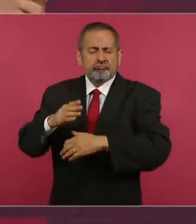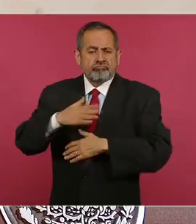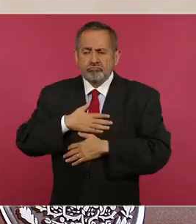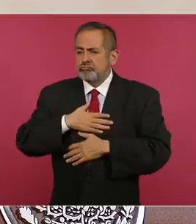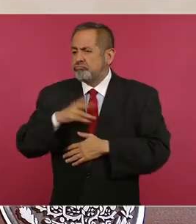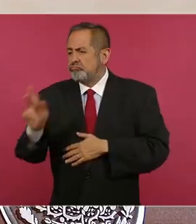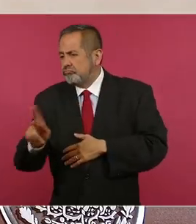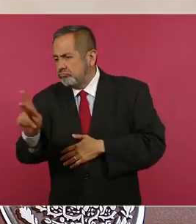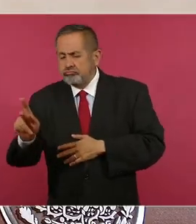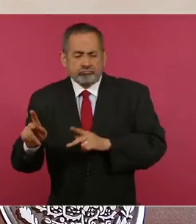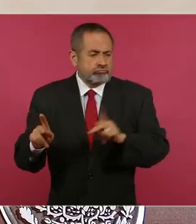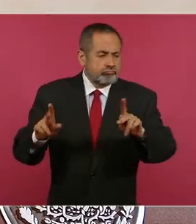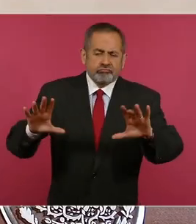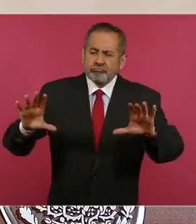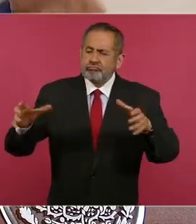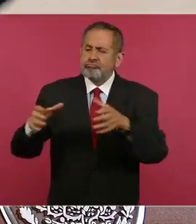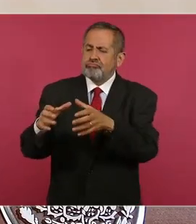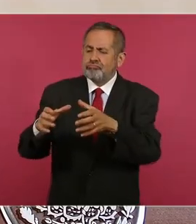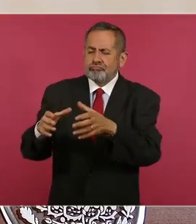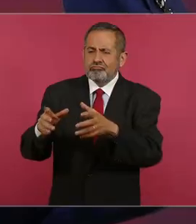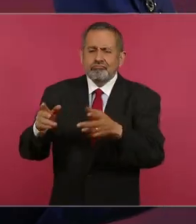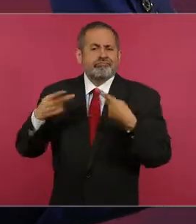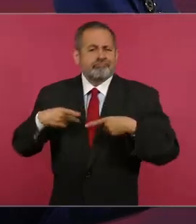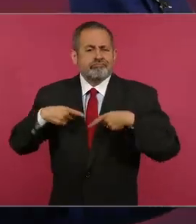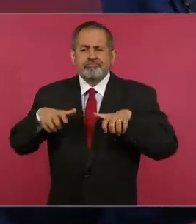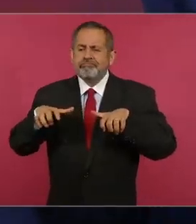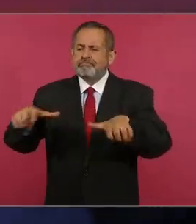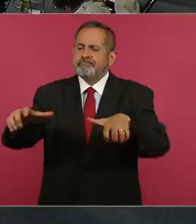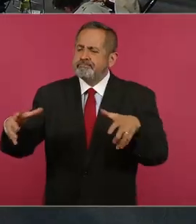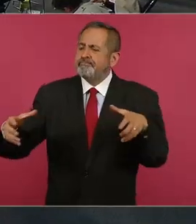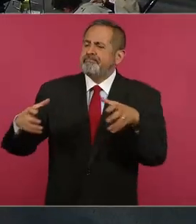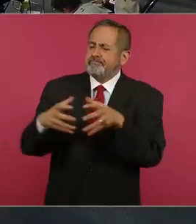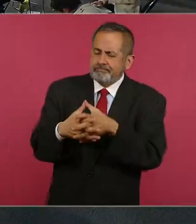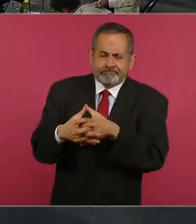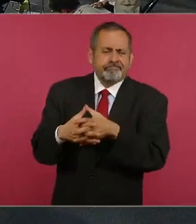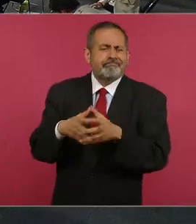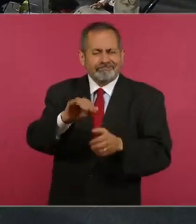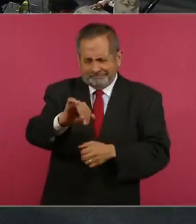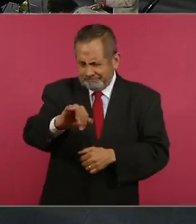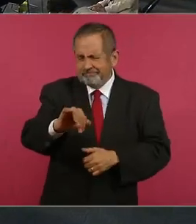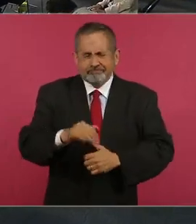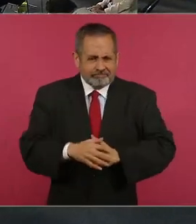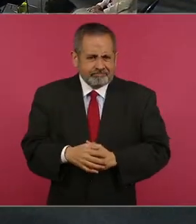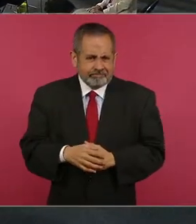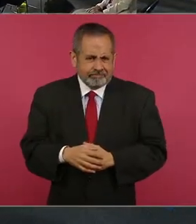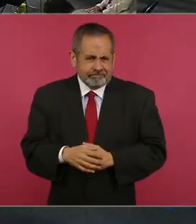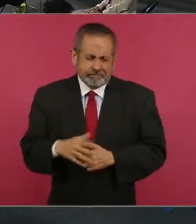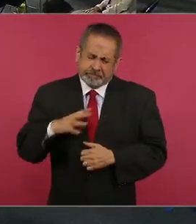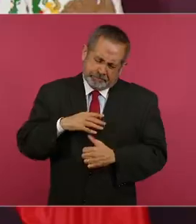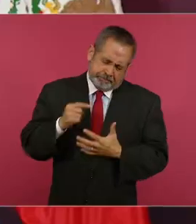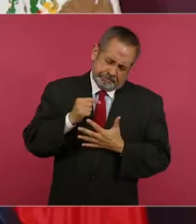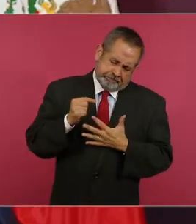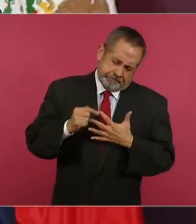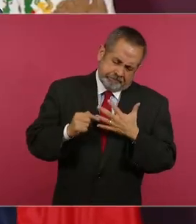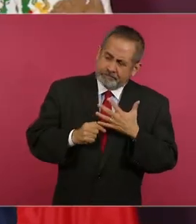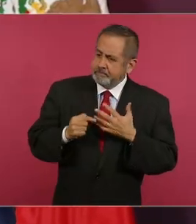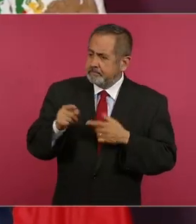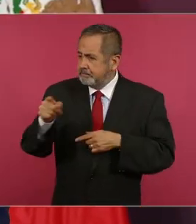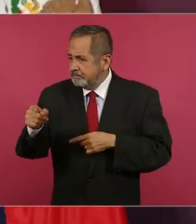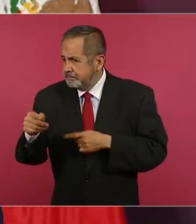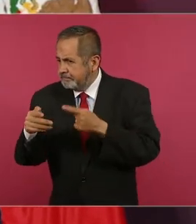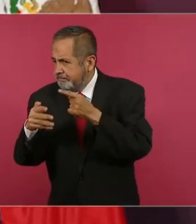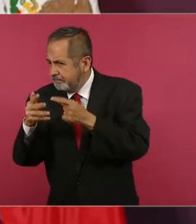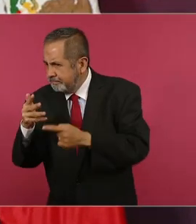pueblos. Tenemos muchas cosas en común.